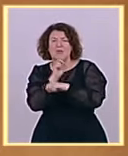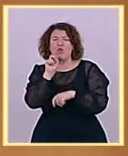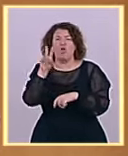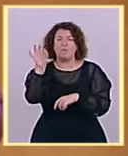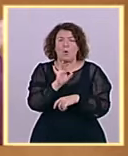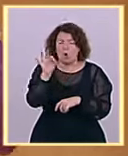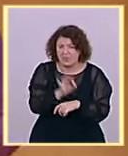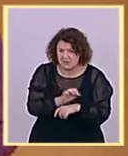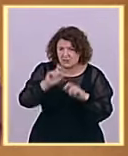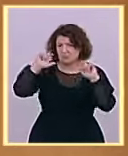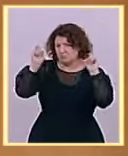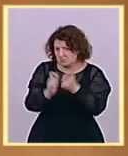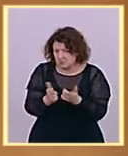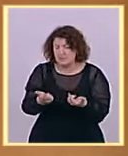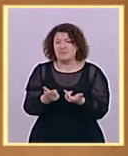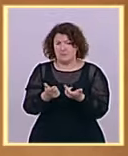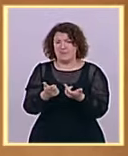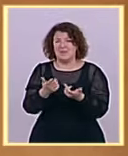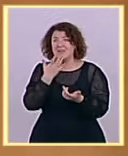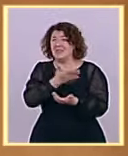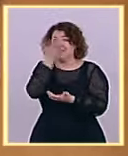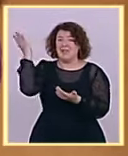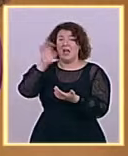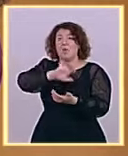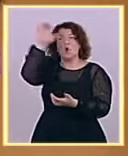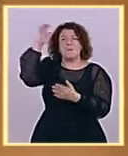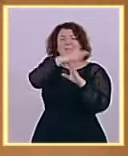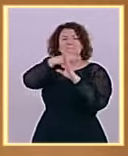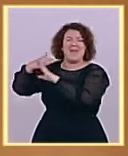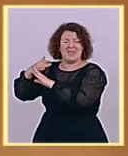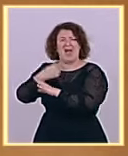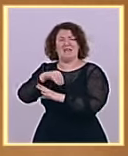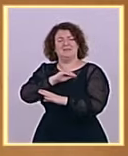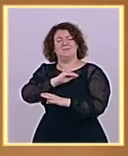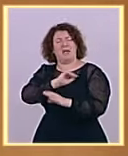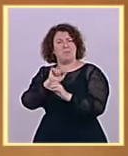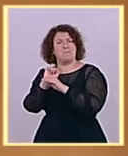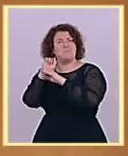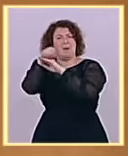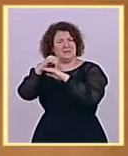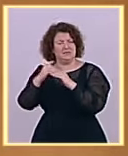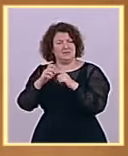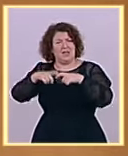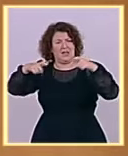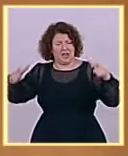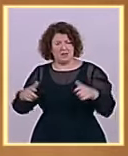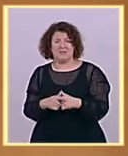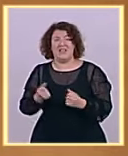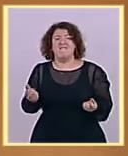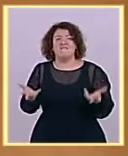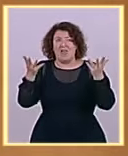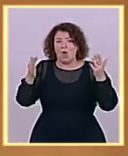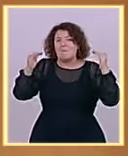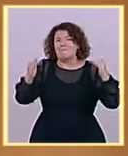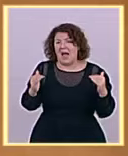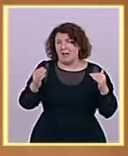de la zona euro, a que la inflación es la más baja de la zona euro. ¿A usted le parece que esos son datos triunfalistas? Es a usted, señor